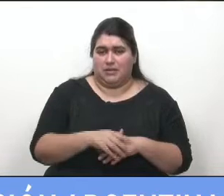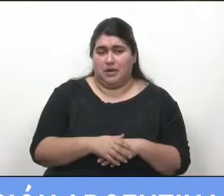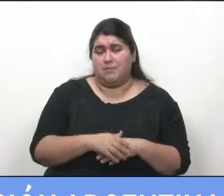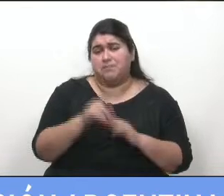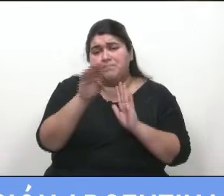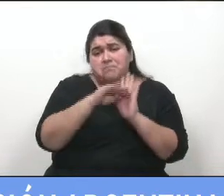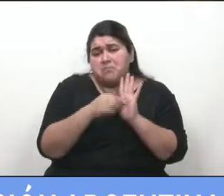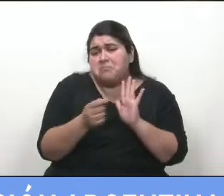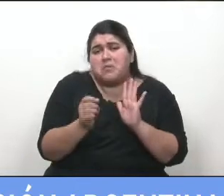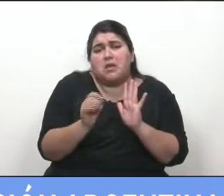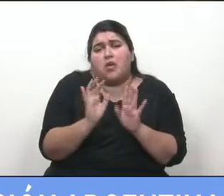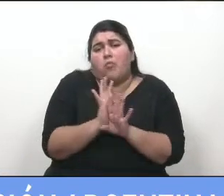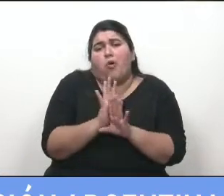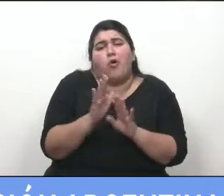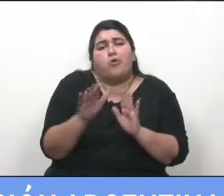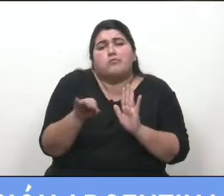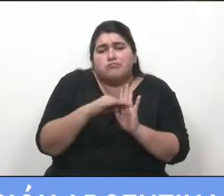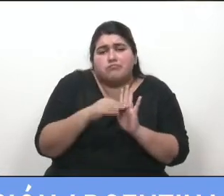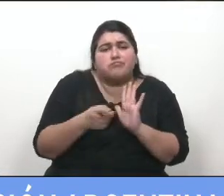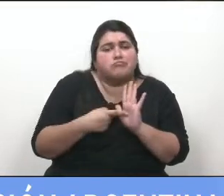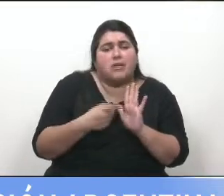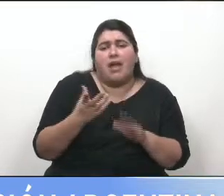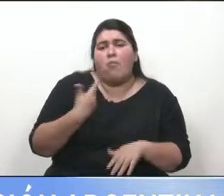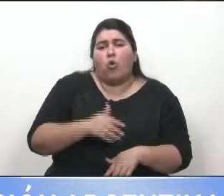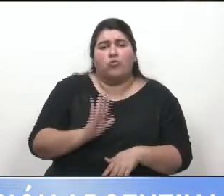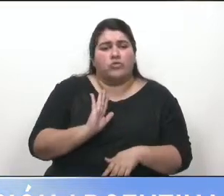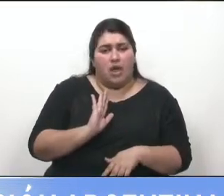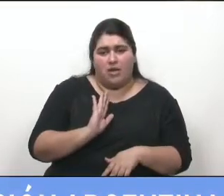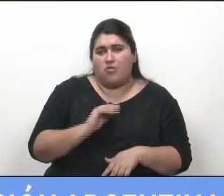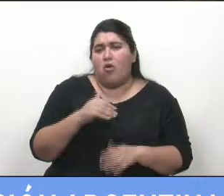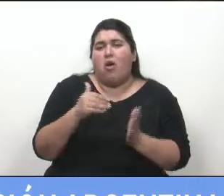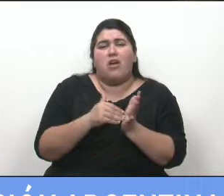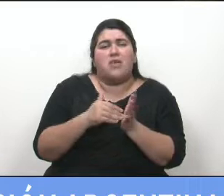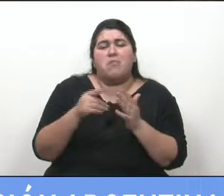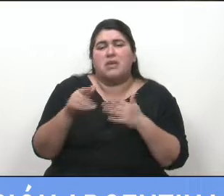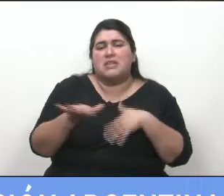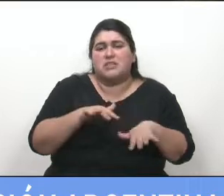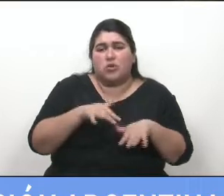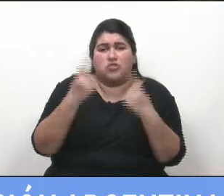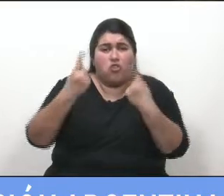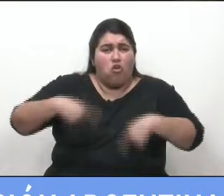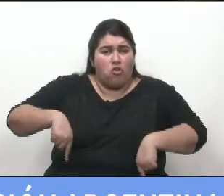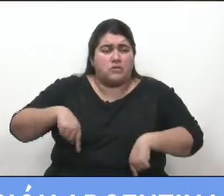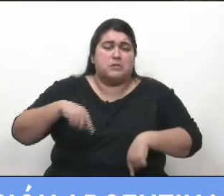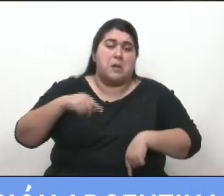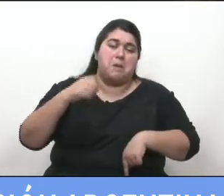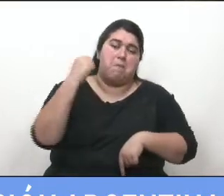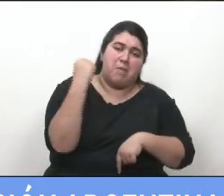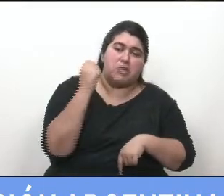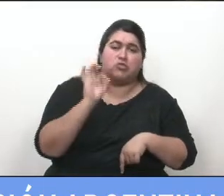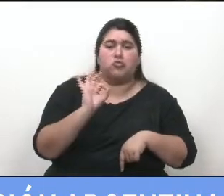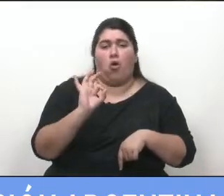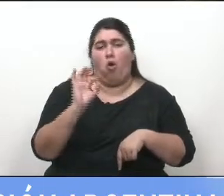voluntario de exteriorización de tenencias en el país o en el extranjero de pesos o en moneda extranjera